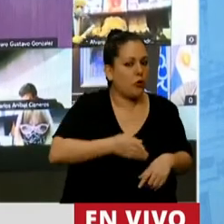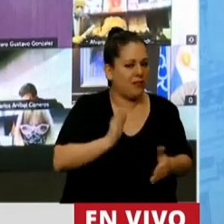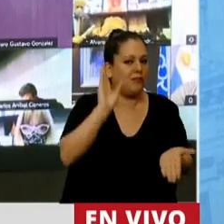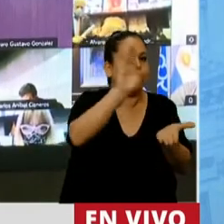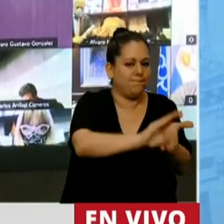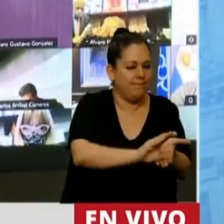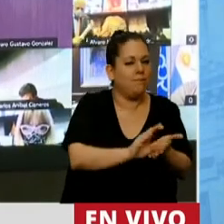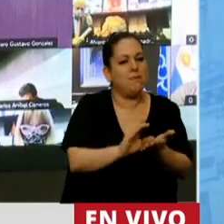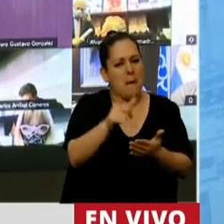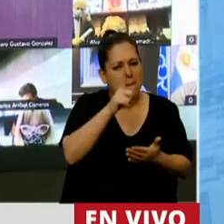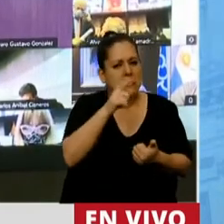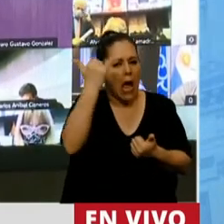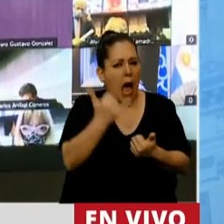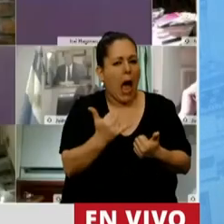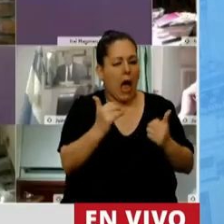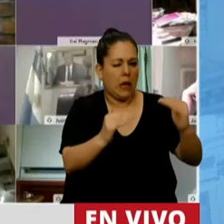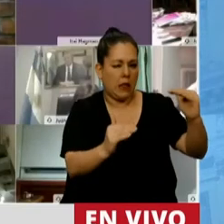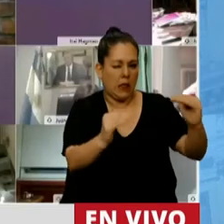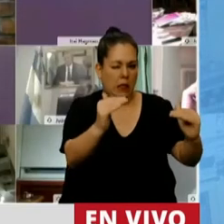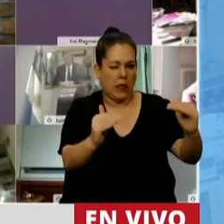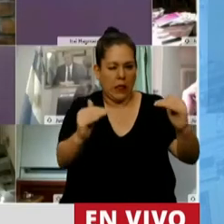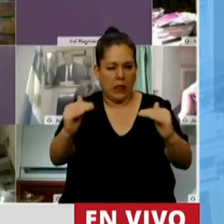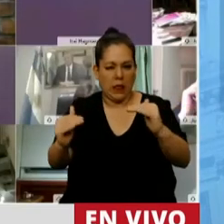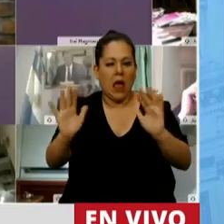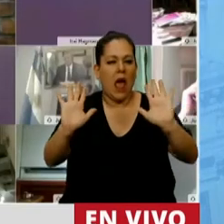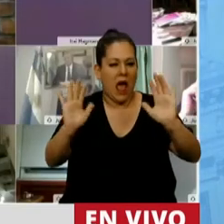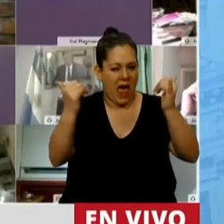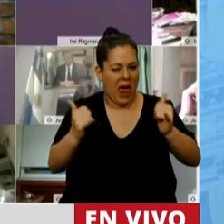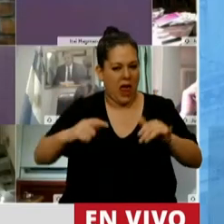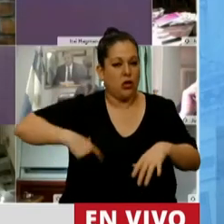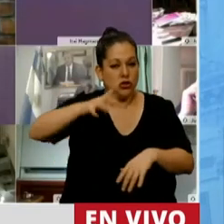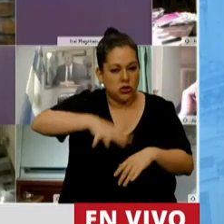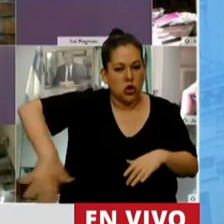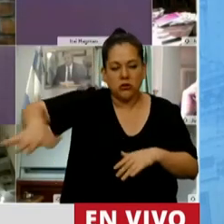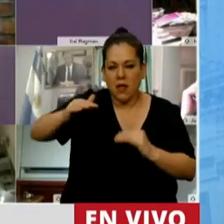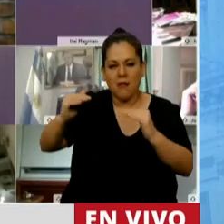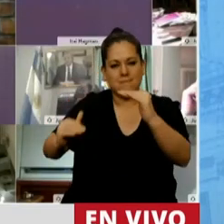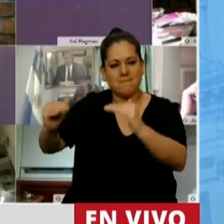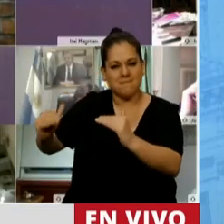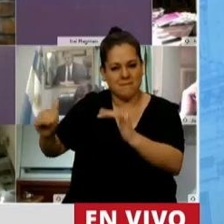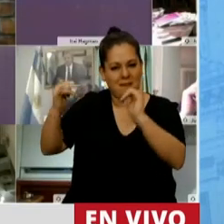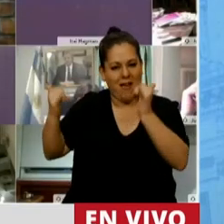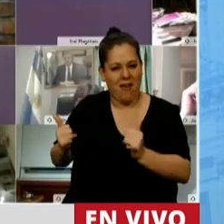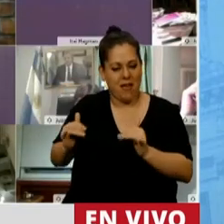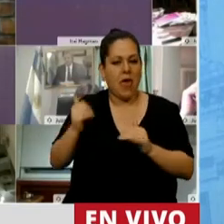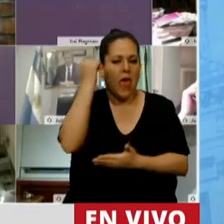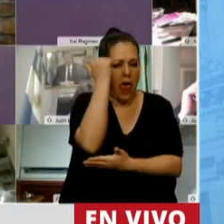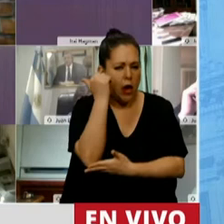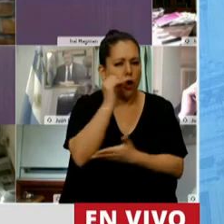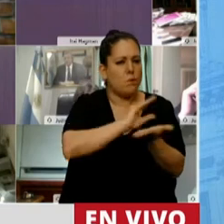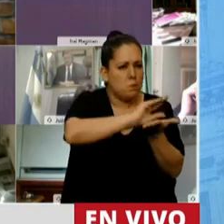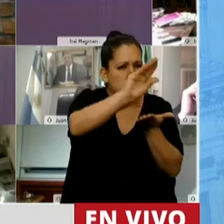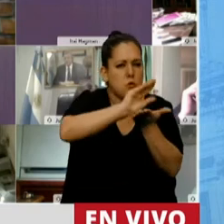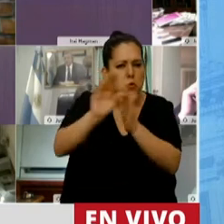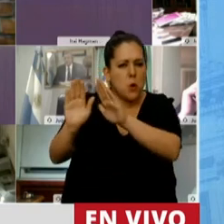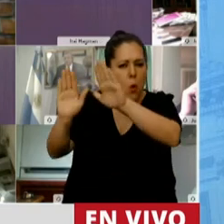creo que hay un equilibrio político, social y económico en este presupuesto. Y